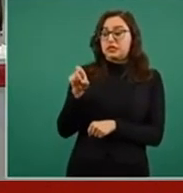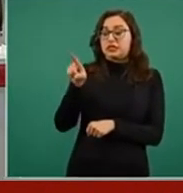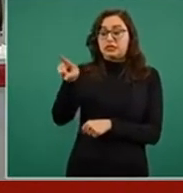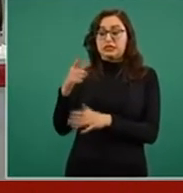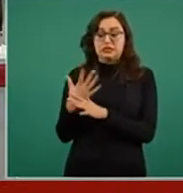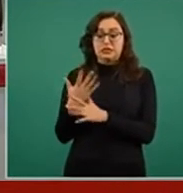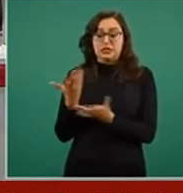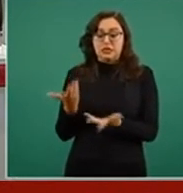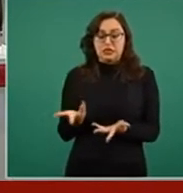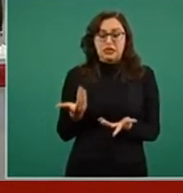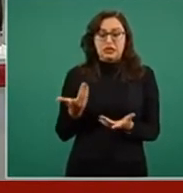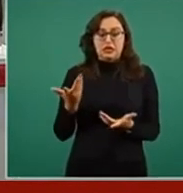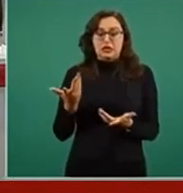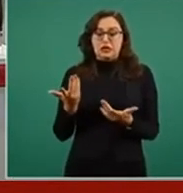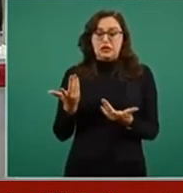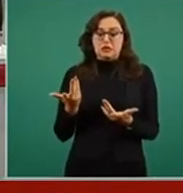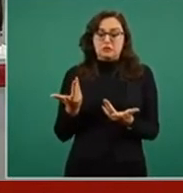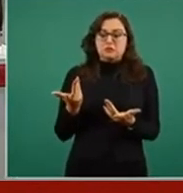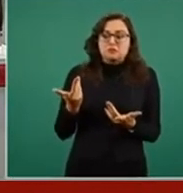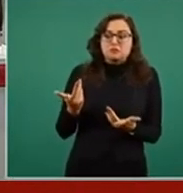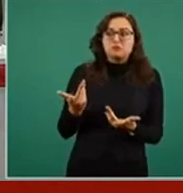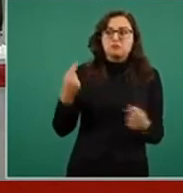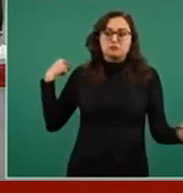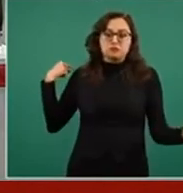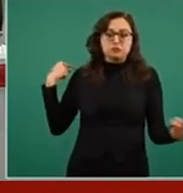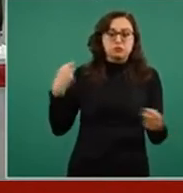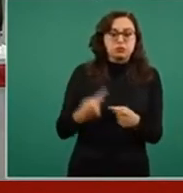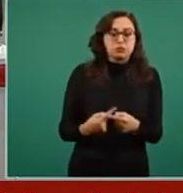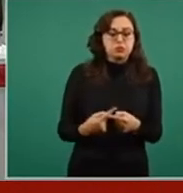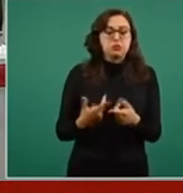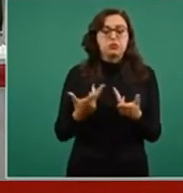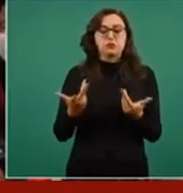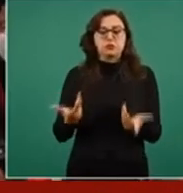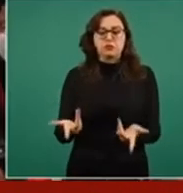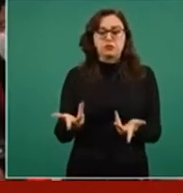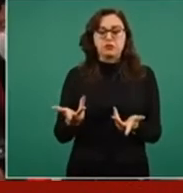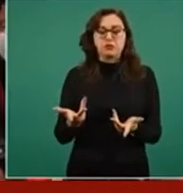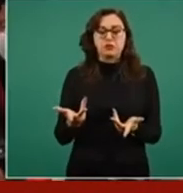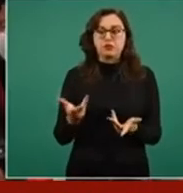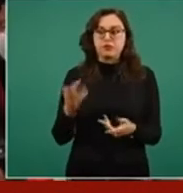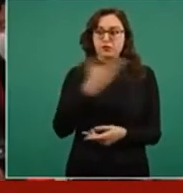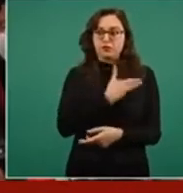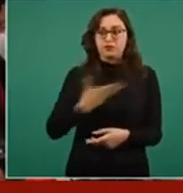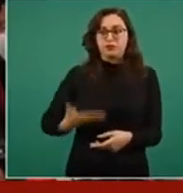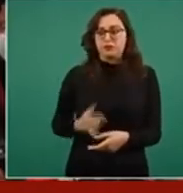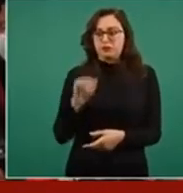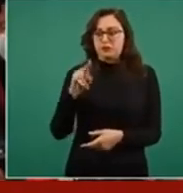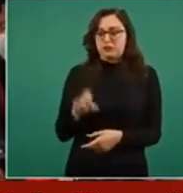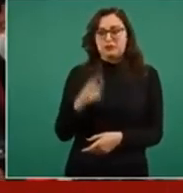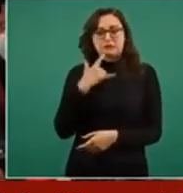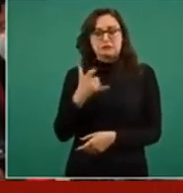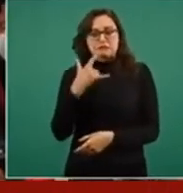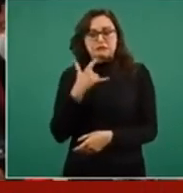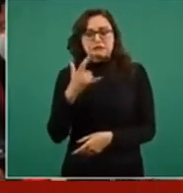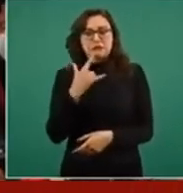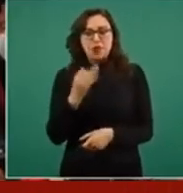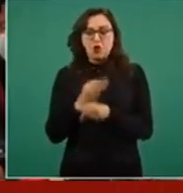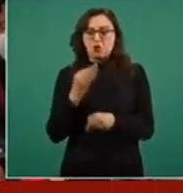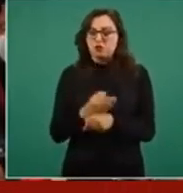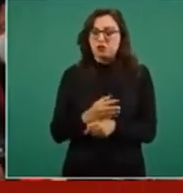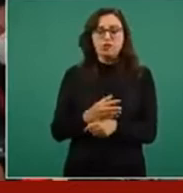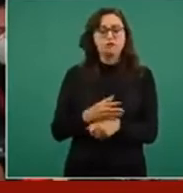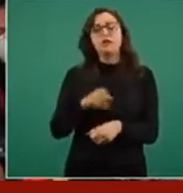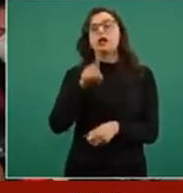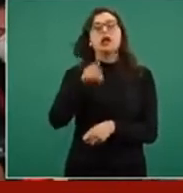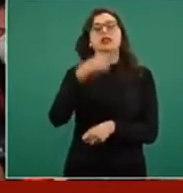relevancia, un protagonismo que no habíamos visto en ningún otro presidente del INE y que justo está buscando que estas conferencias no